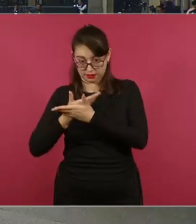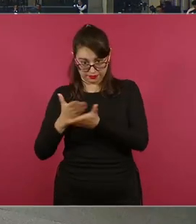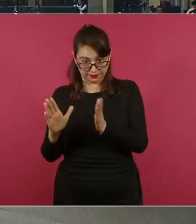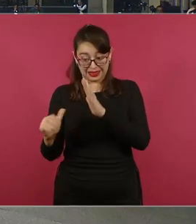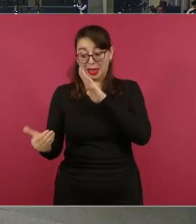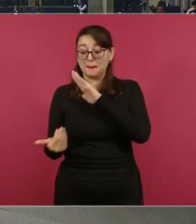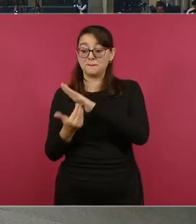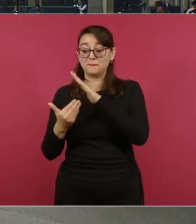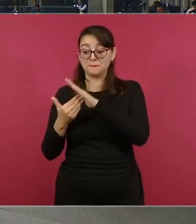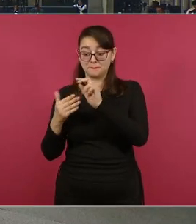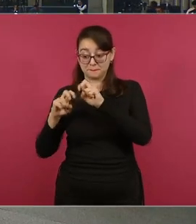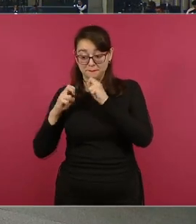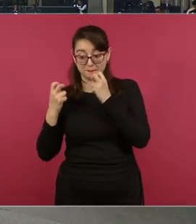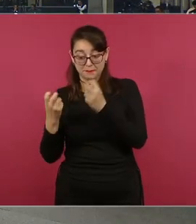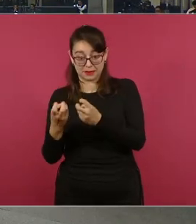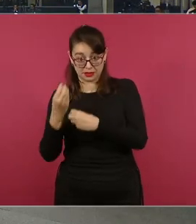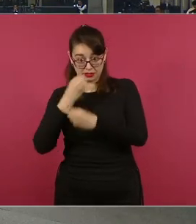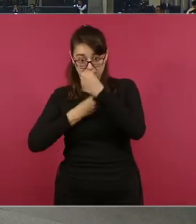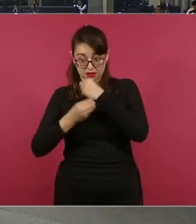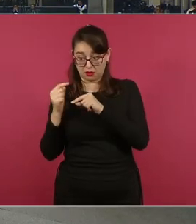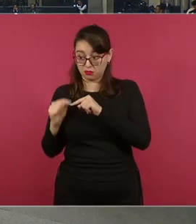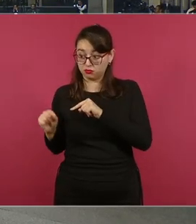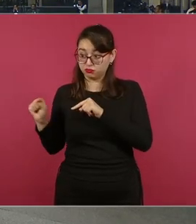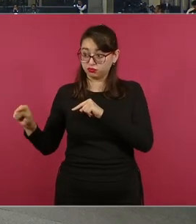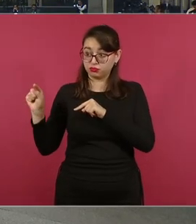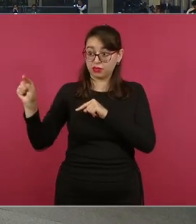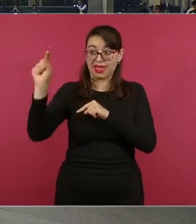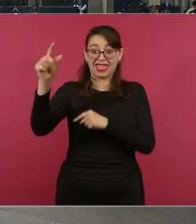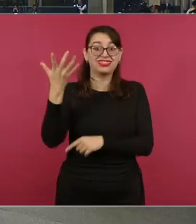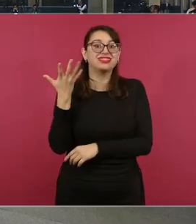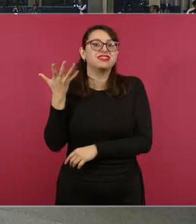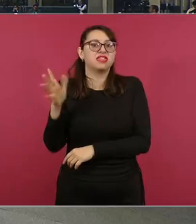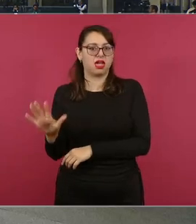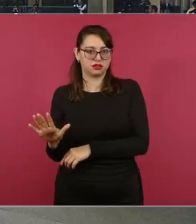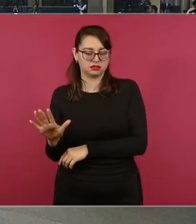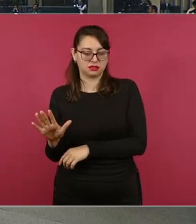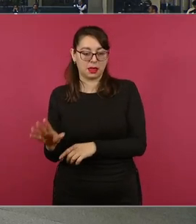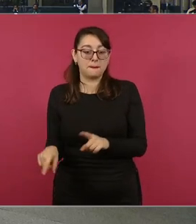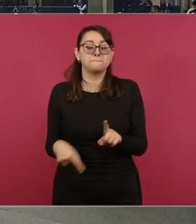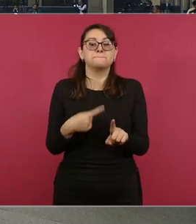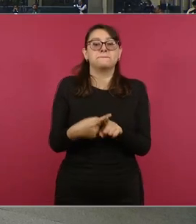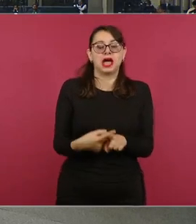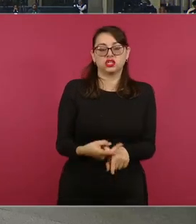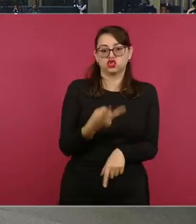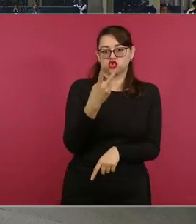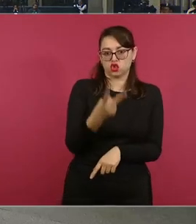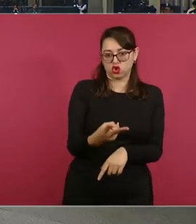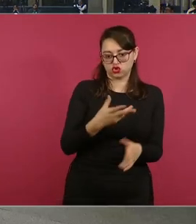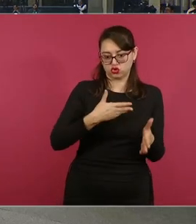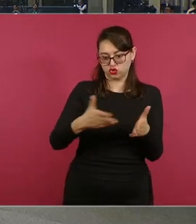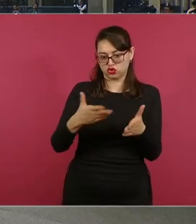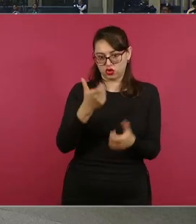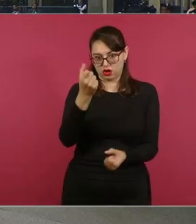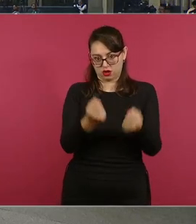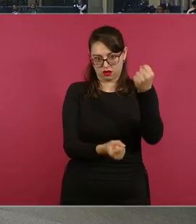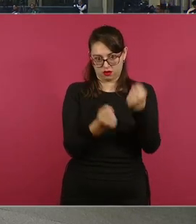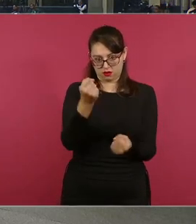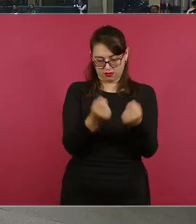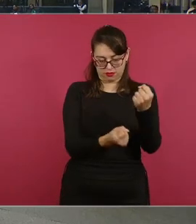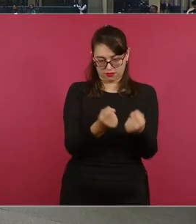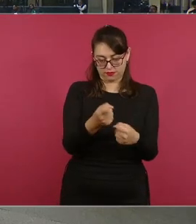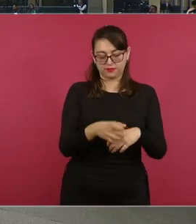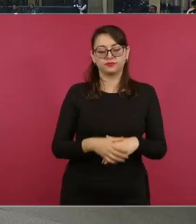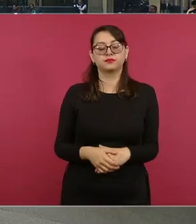y tenemos funcionando las dos cocinas comunitarias. El día de ayer hicieron una